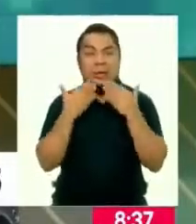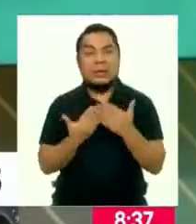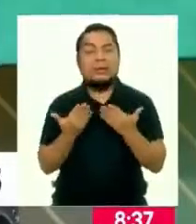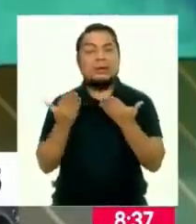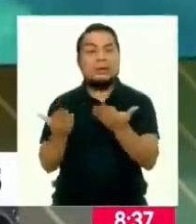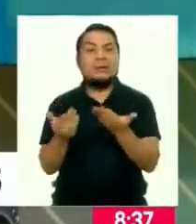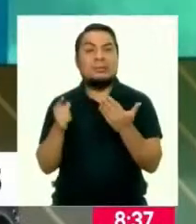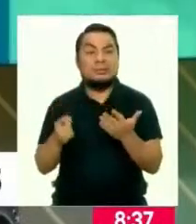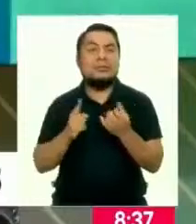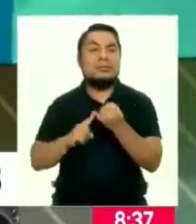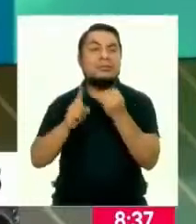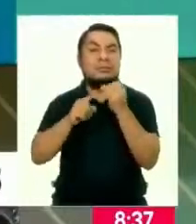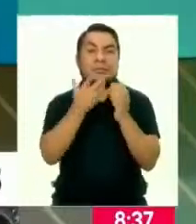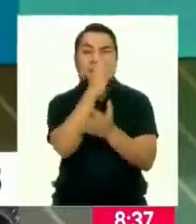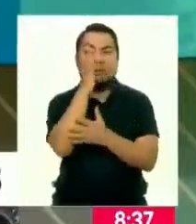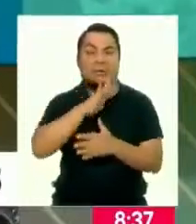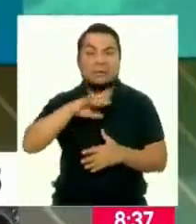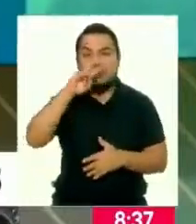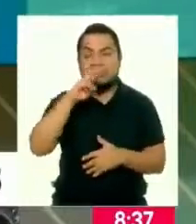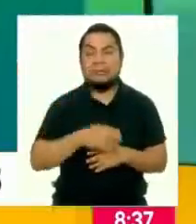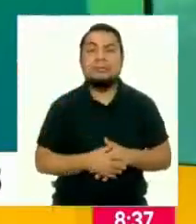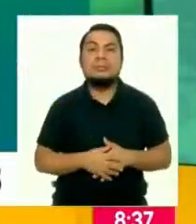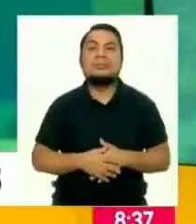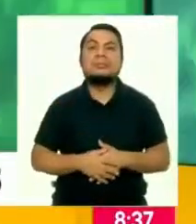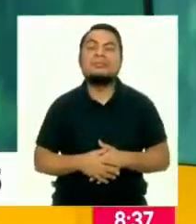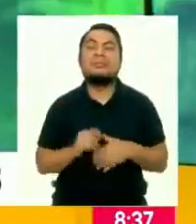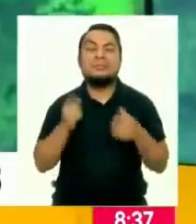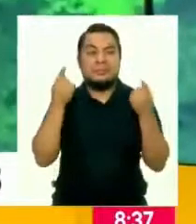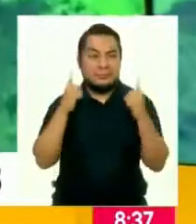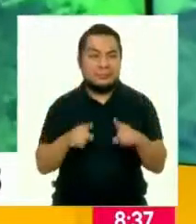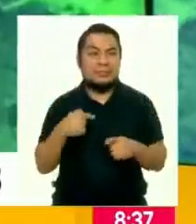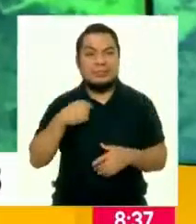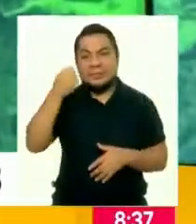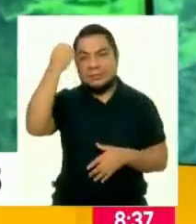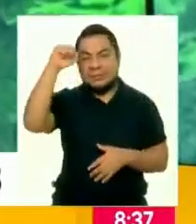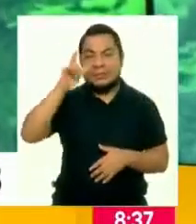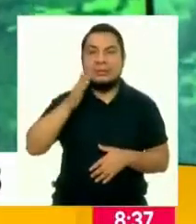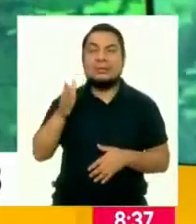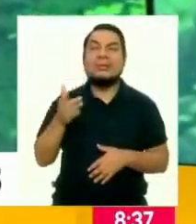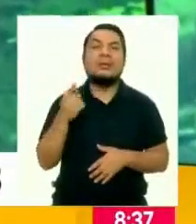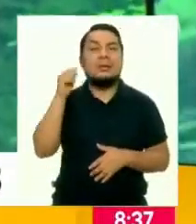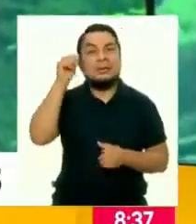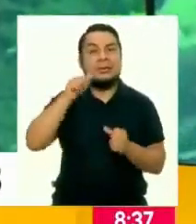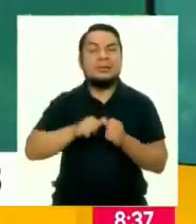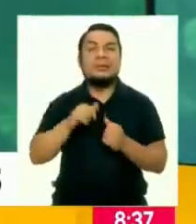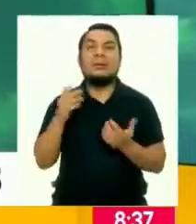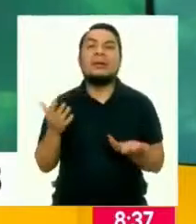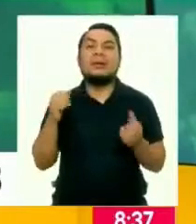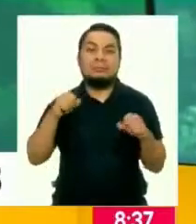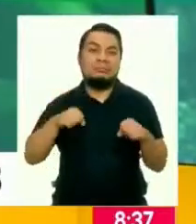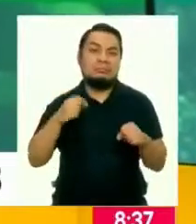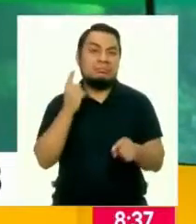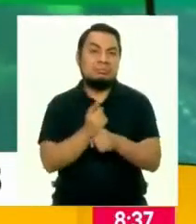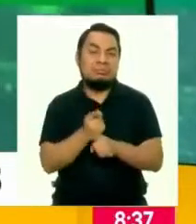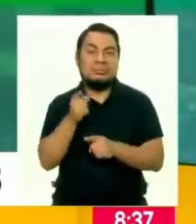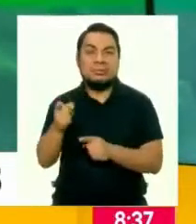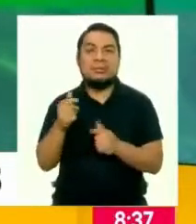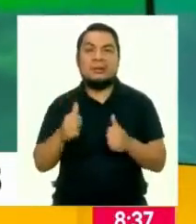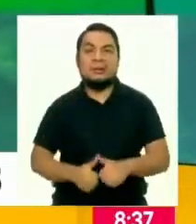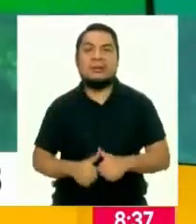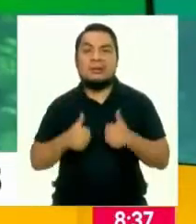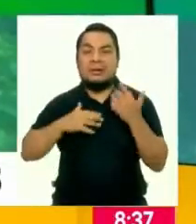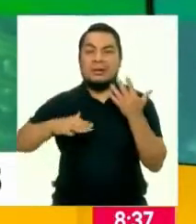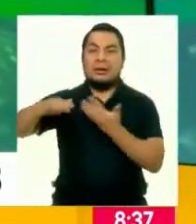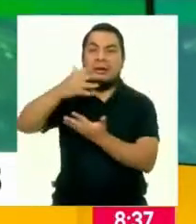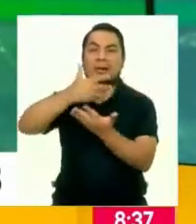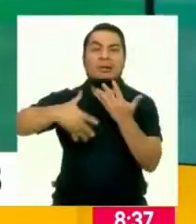esta biodiversidad que tenemos en el Perú. De acuerdo. Bueno, yo he viajado y recorrido muchos lugares de nuestro país y efectivamente esa convivencia con